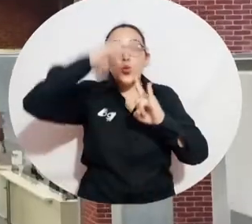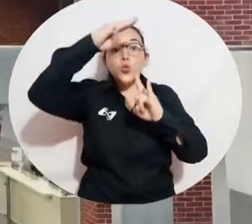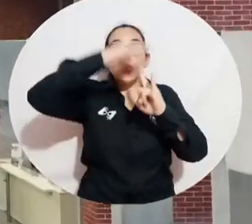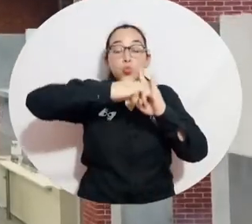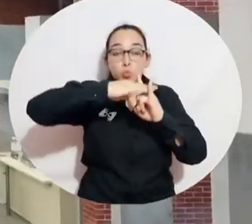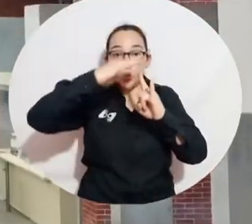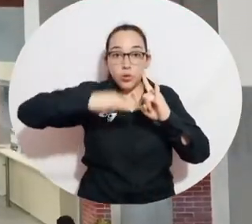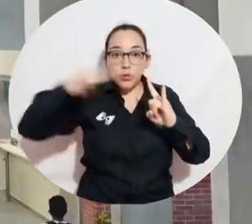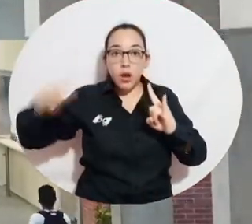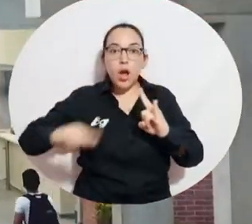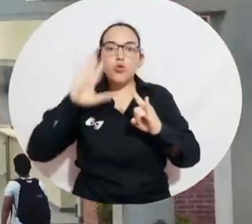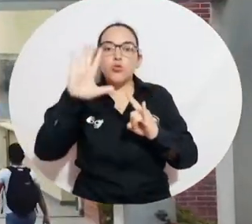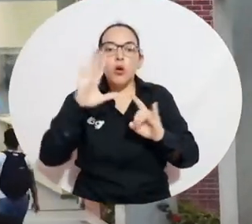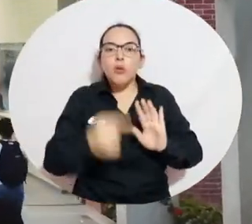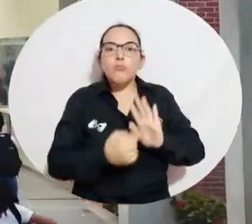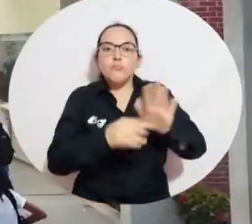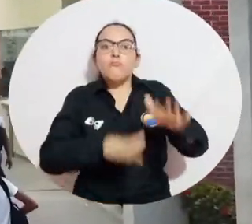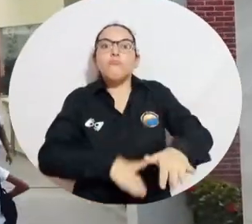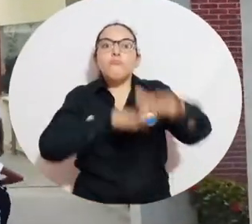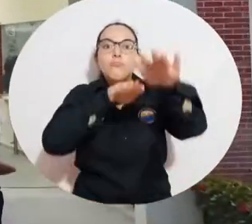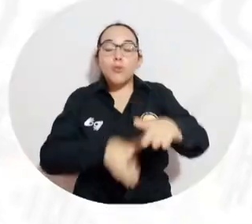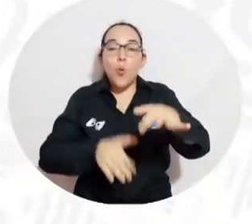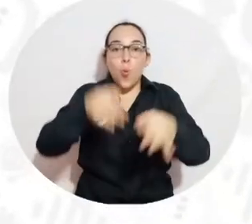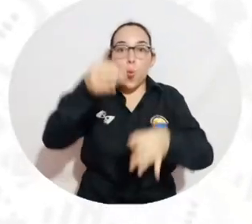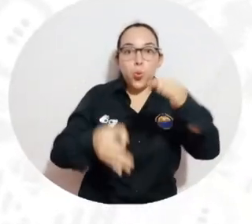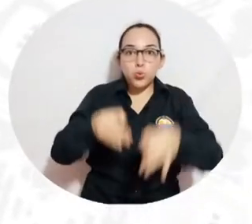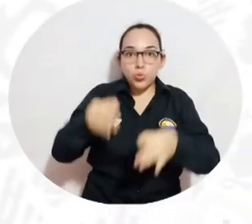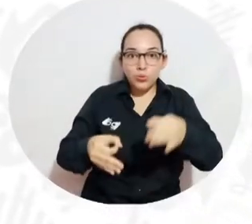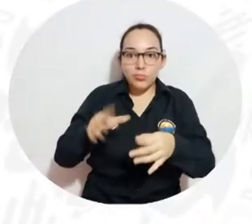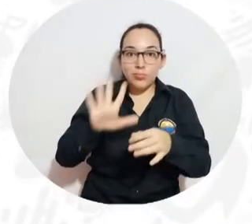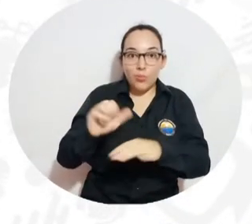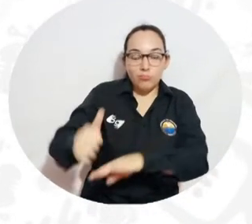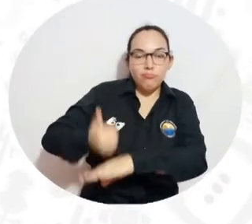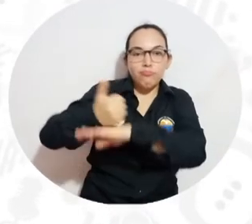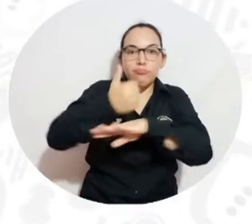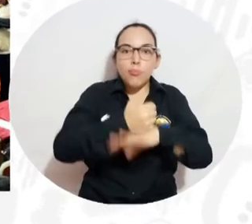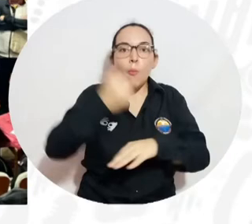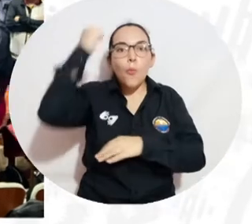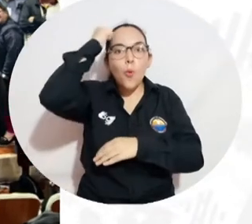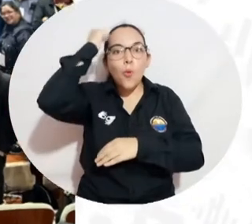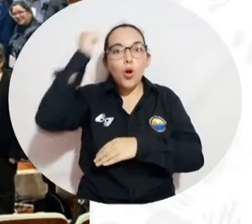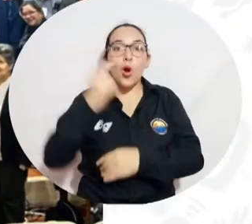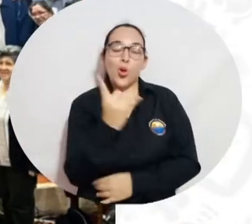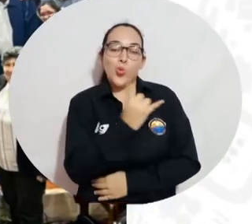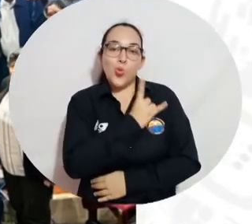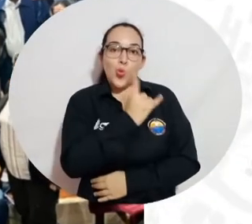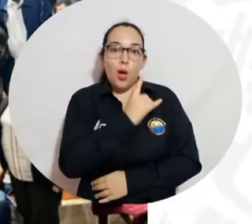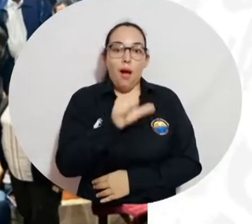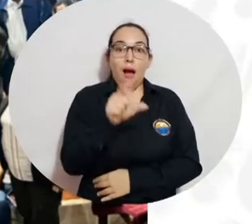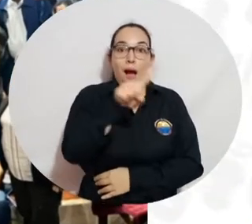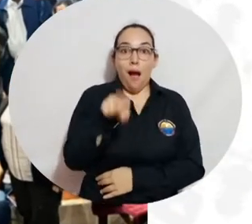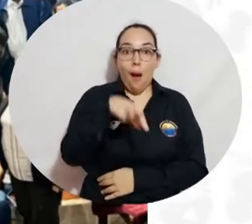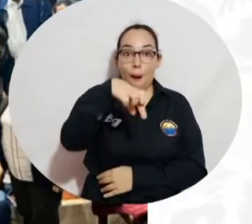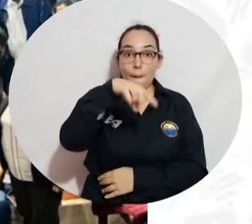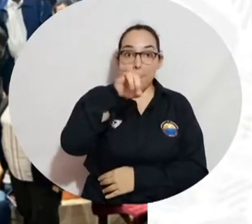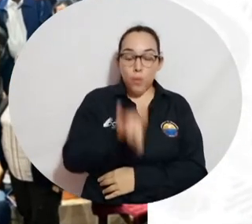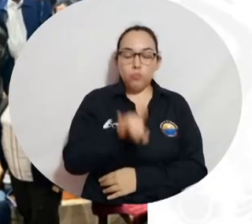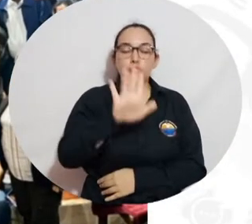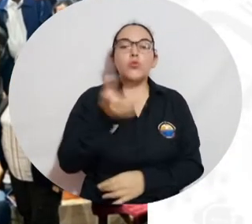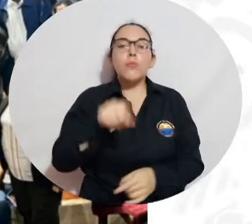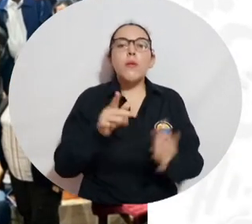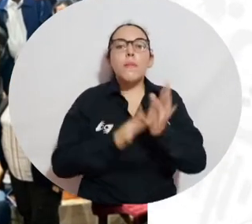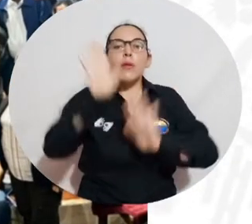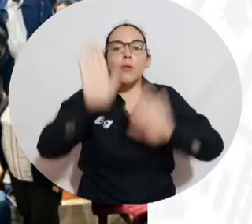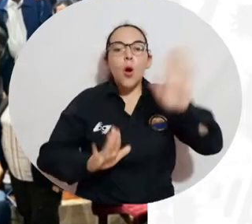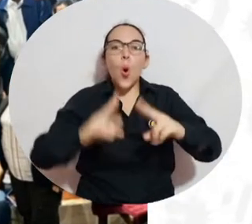La Universidad del Magdalena logró representación en la Junta Directiva Nacional de la Asociación Sindical de Profesores Universitarios, ASPU,